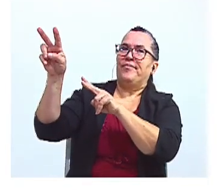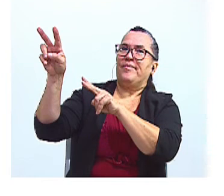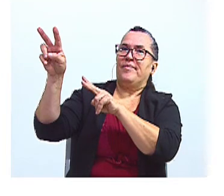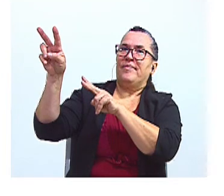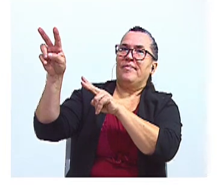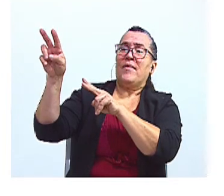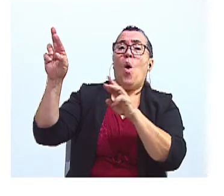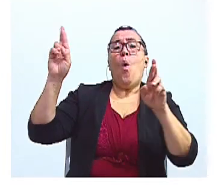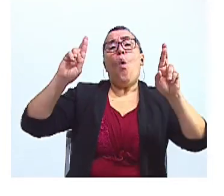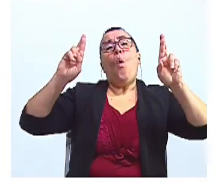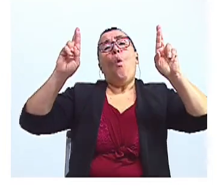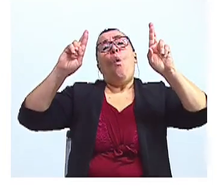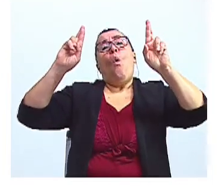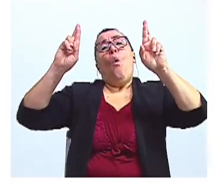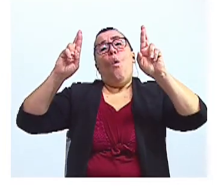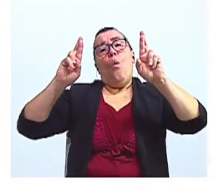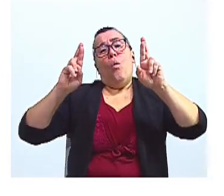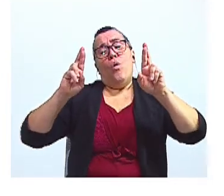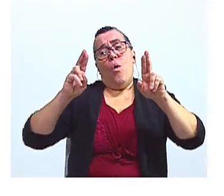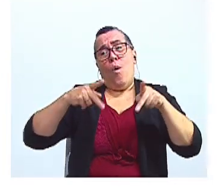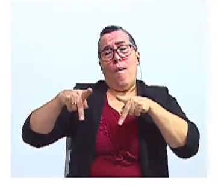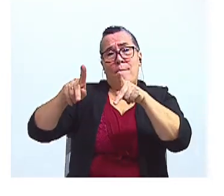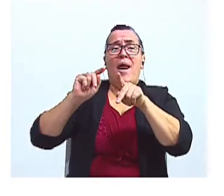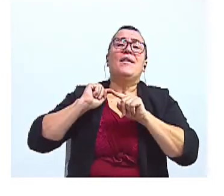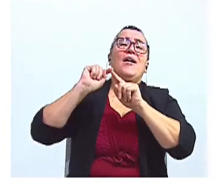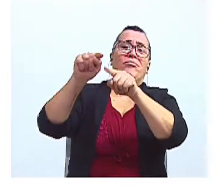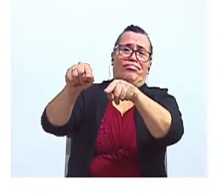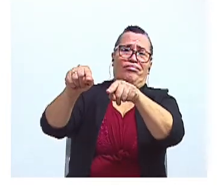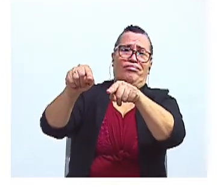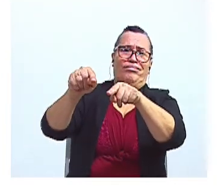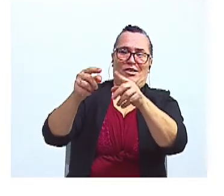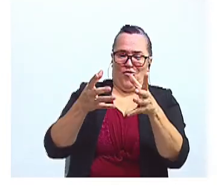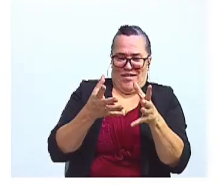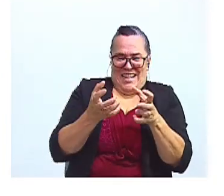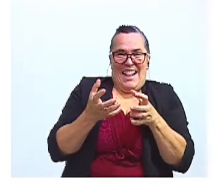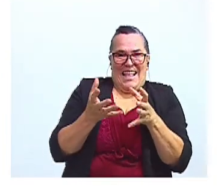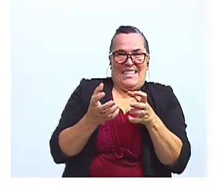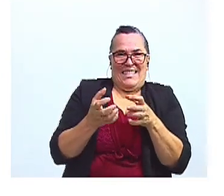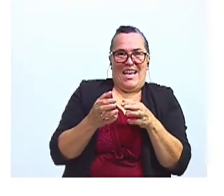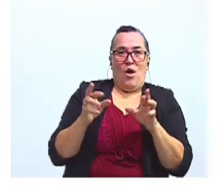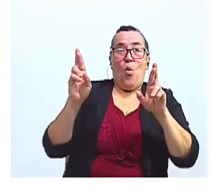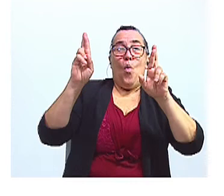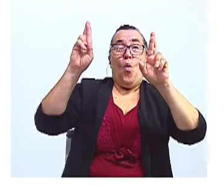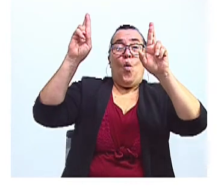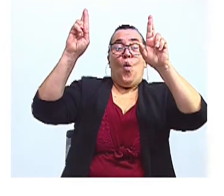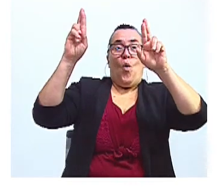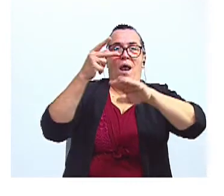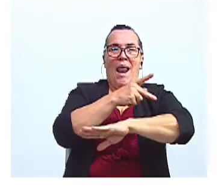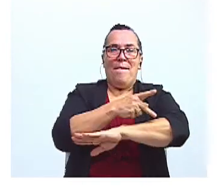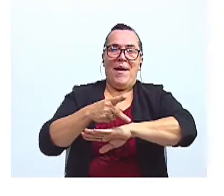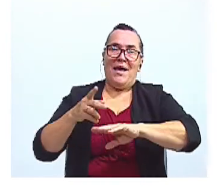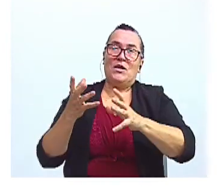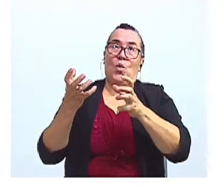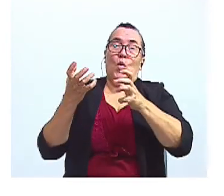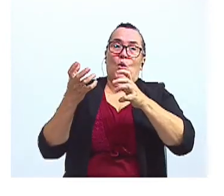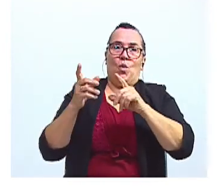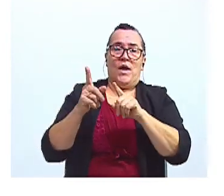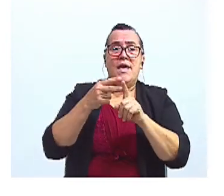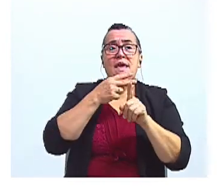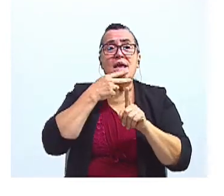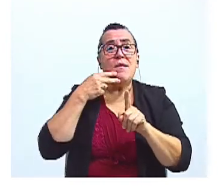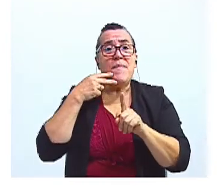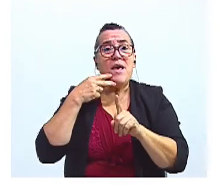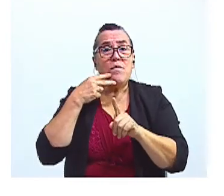pudiera ir a la playa. Ve, es un deseo. El ojalá me dice que es un deseo y el verbo en